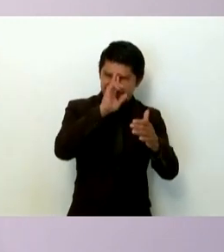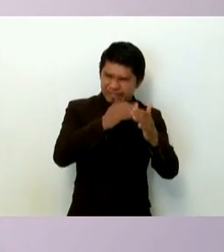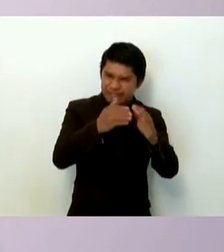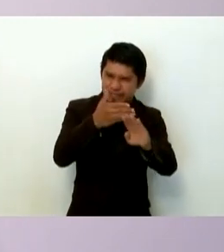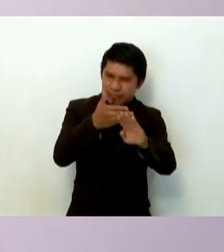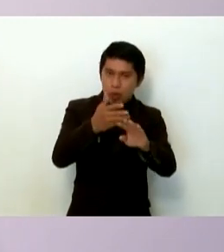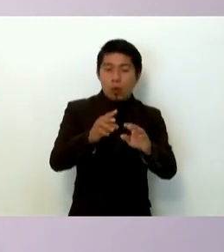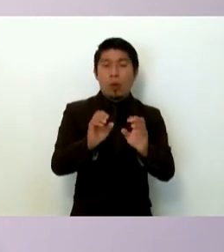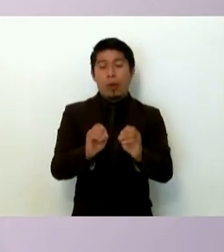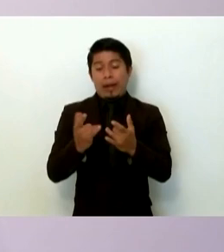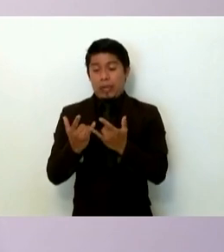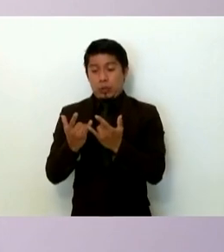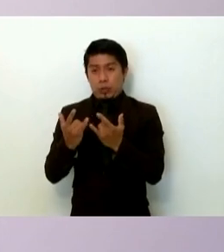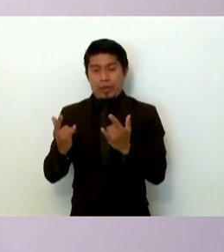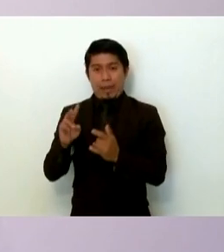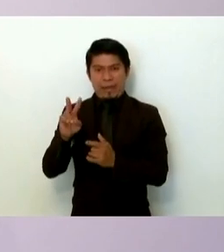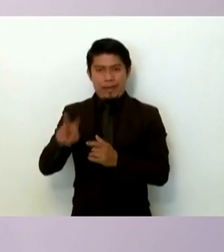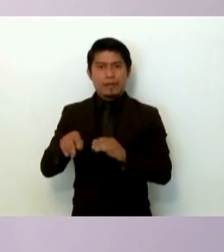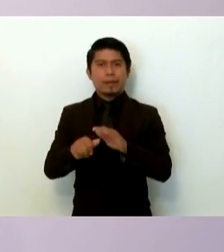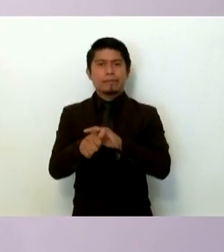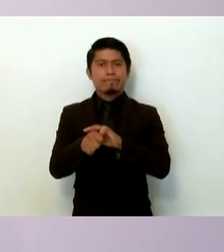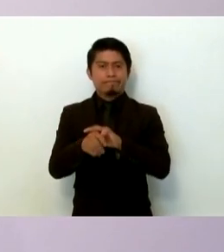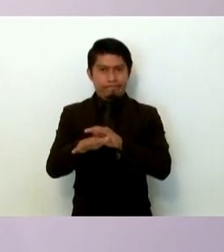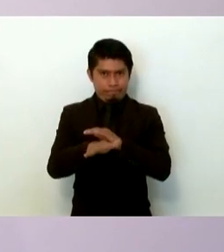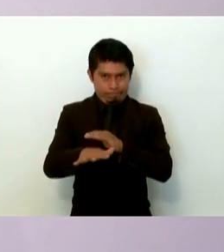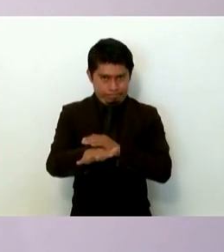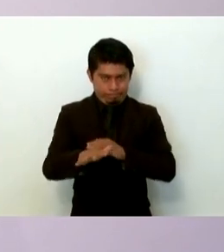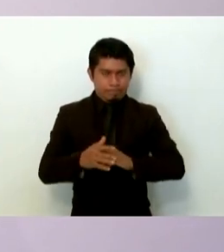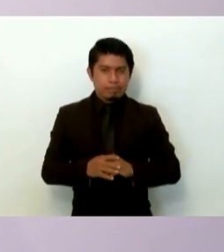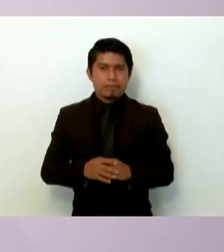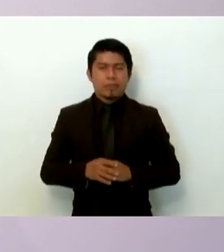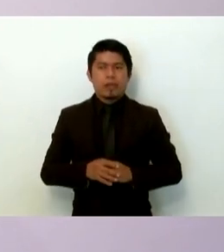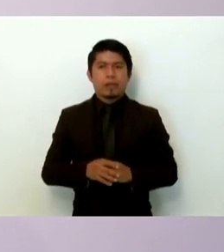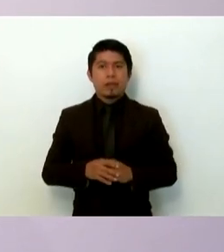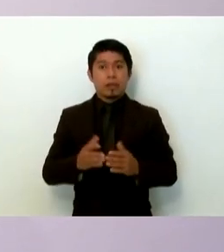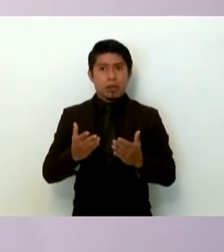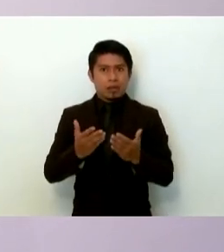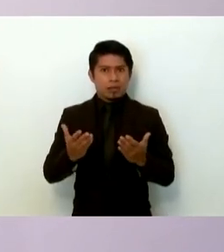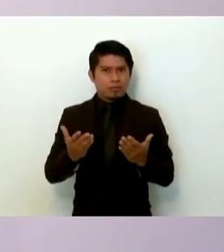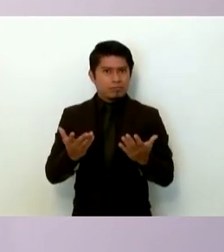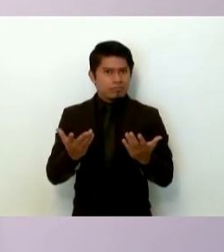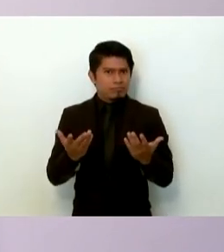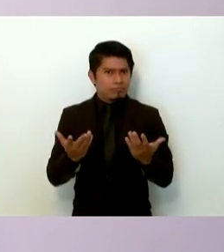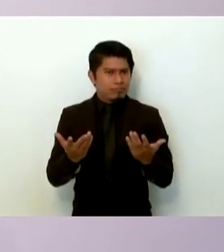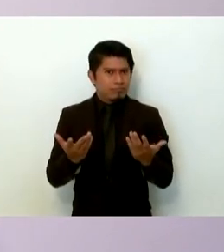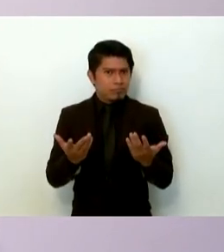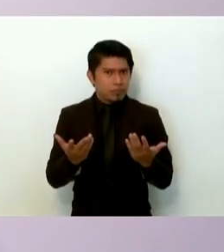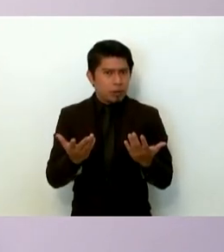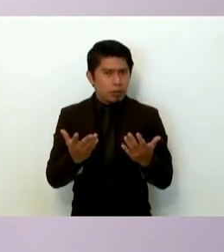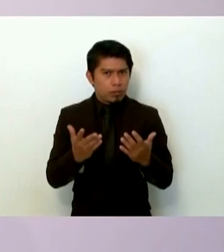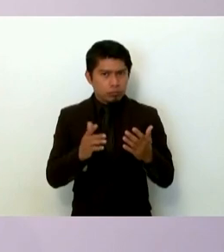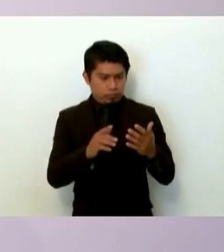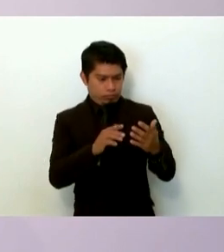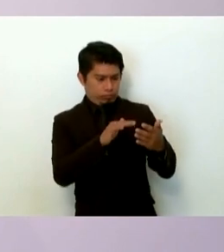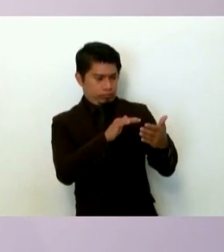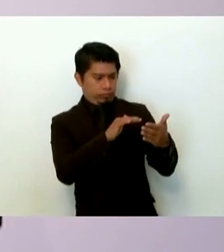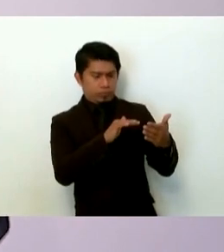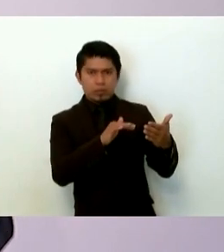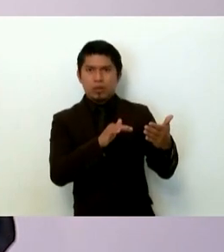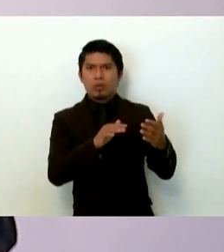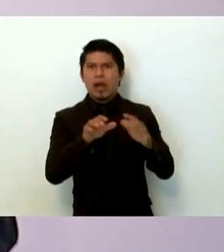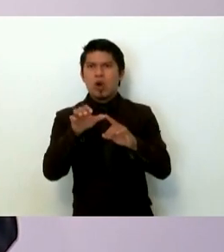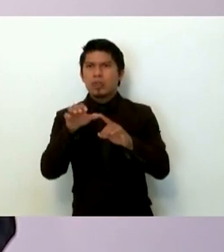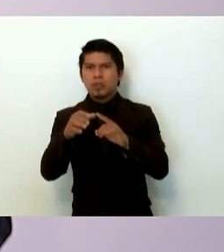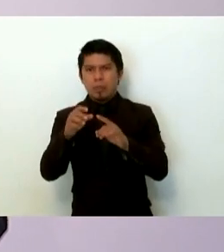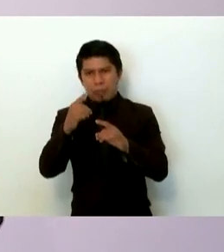histórica en el caso de Ayotzinapa. ¿No se entiende cuál es la función de una comisión de la verdad?